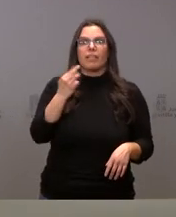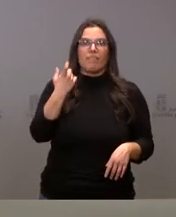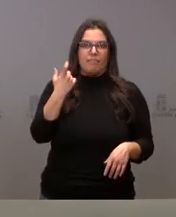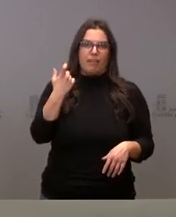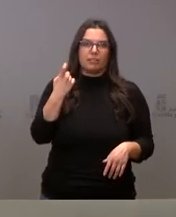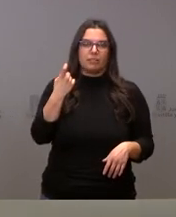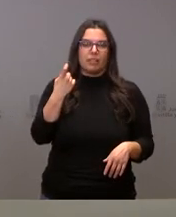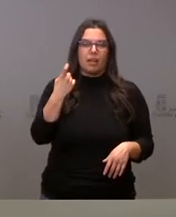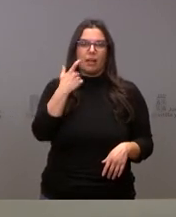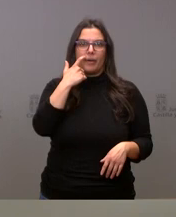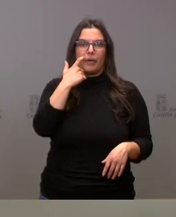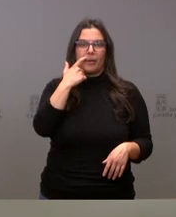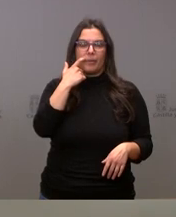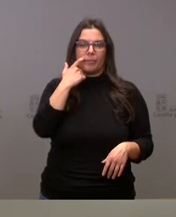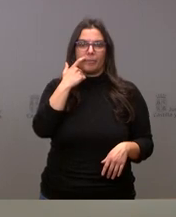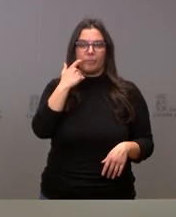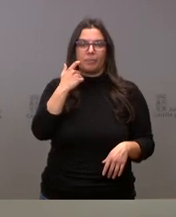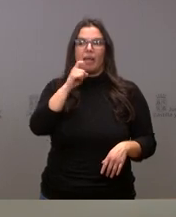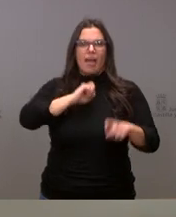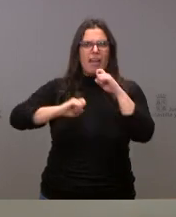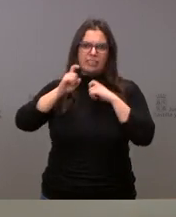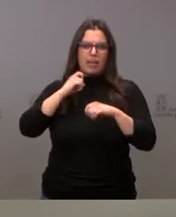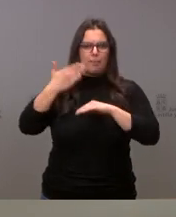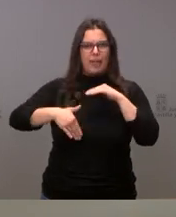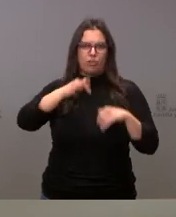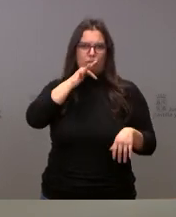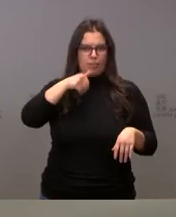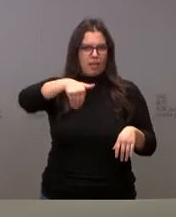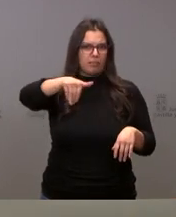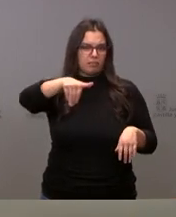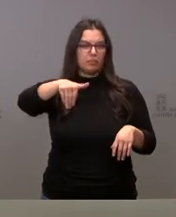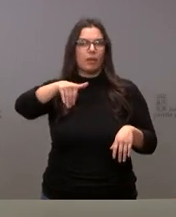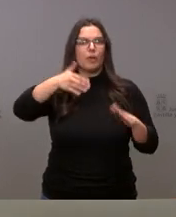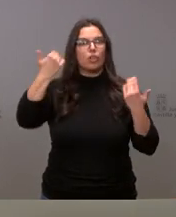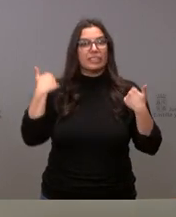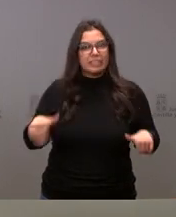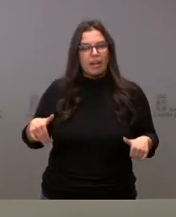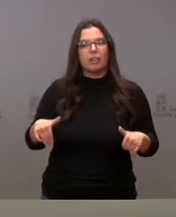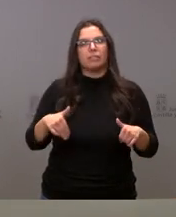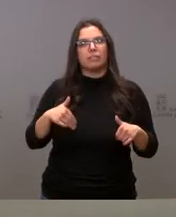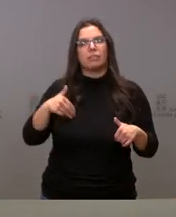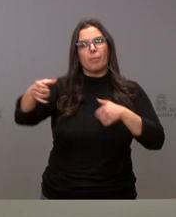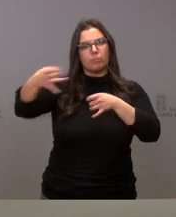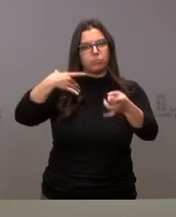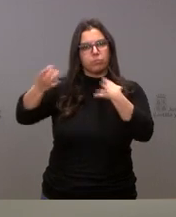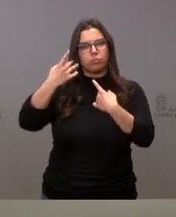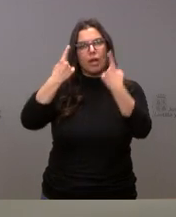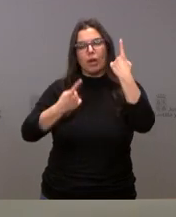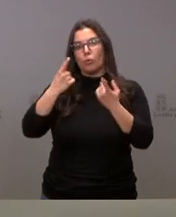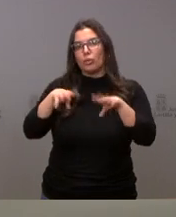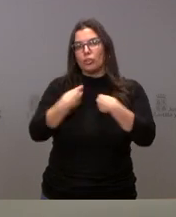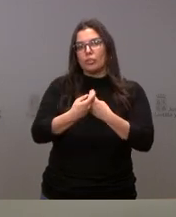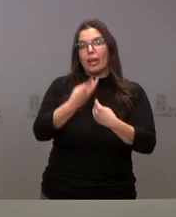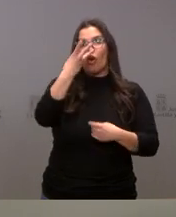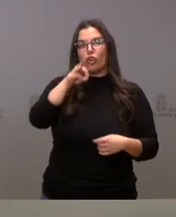días de que pueda finalizar la comunicación y solicitud por parte de los ayuntamientos, ya se han remitido varias solicitudes que alcanzan a más de 80